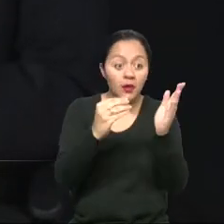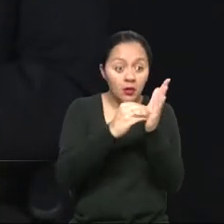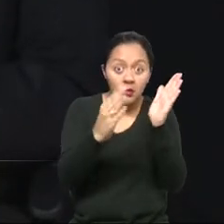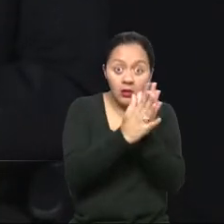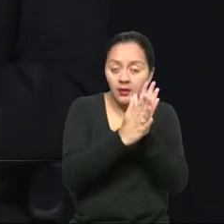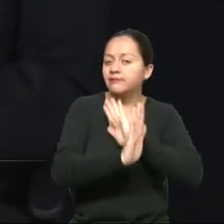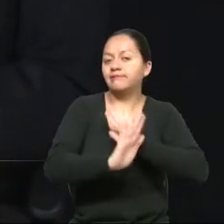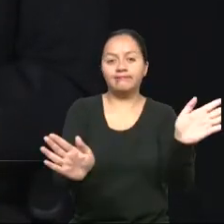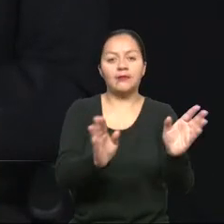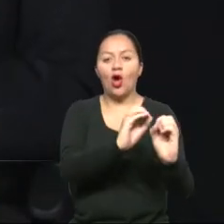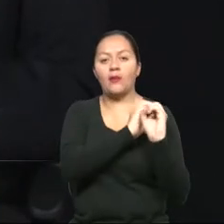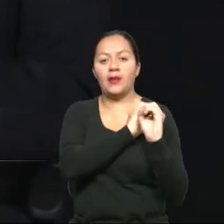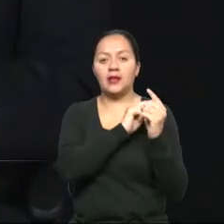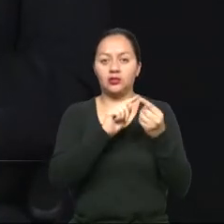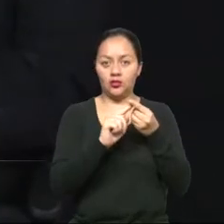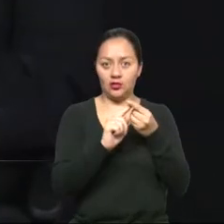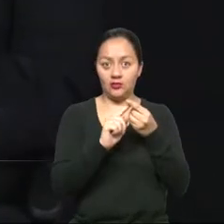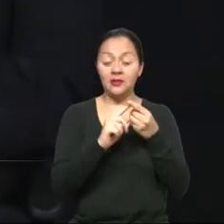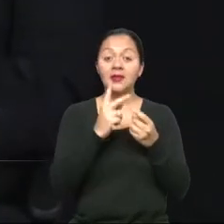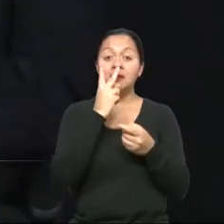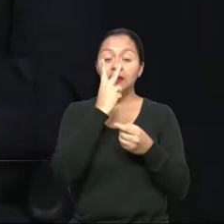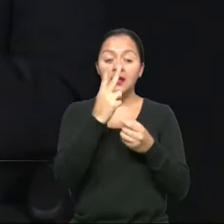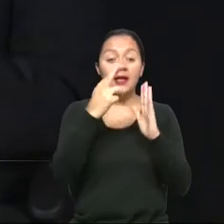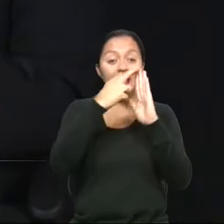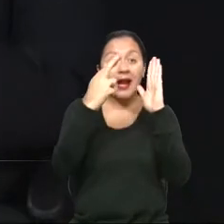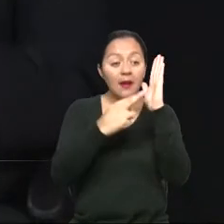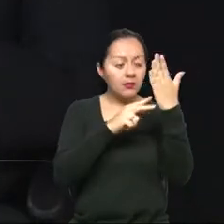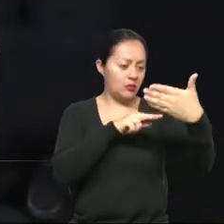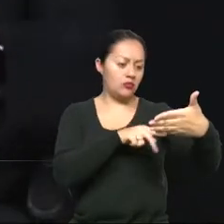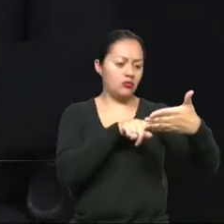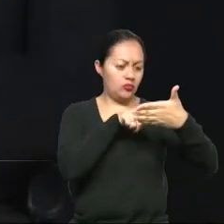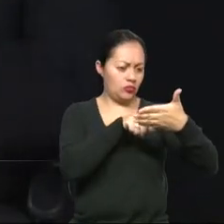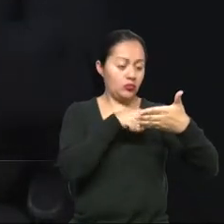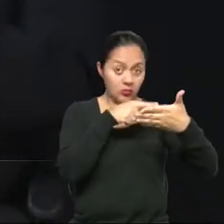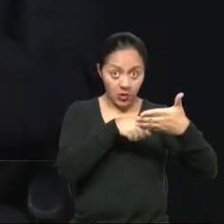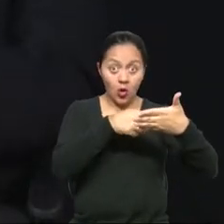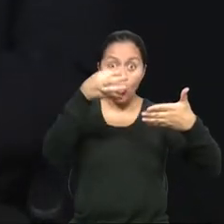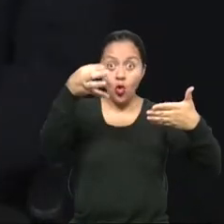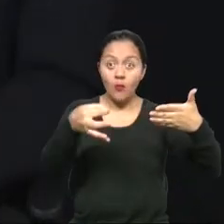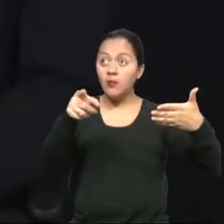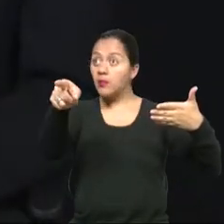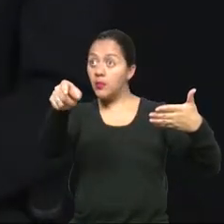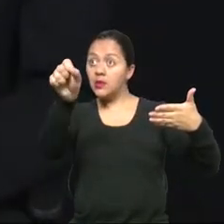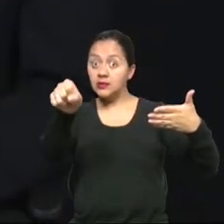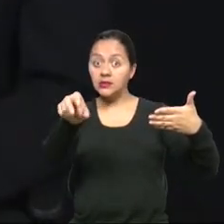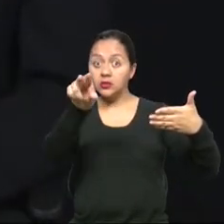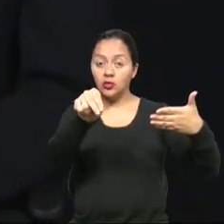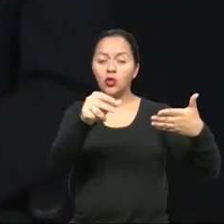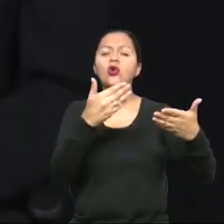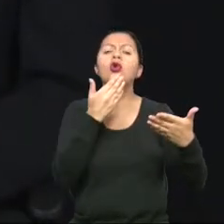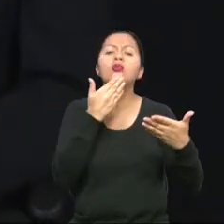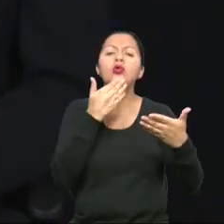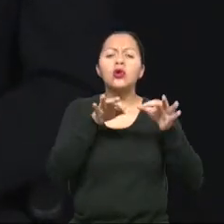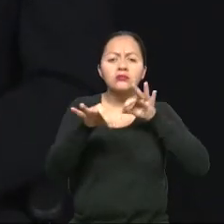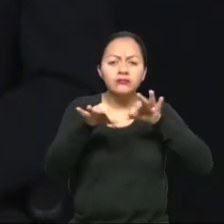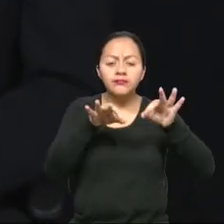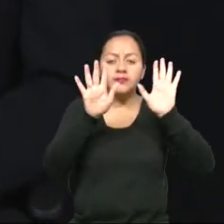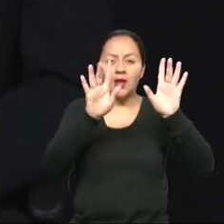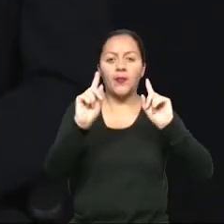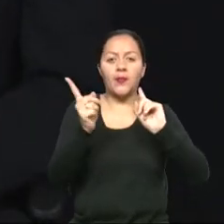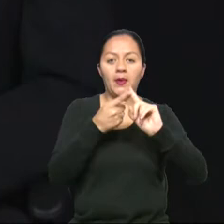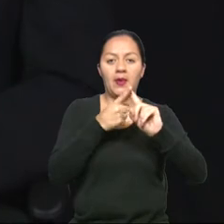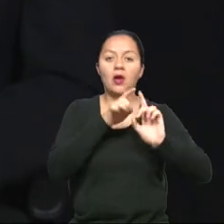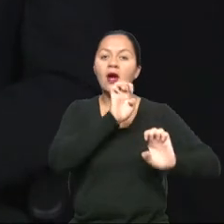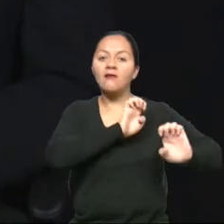si he transformado una norma en obligatoria a través de un reglamento técnico o ver si alguien está cumpliendo lo indicado? Entonces, esto se llama evaluar